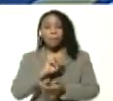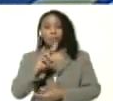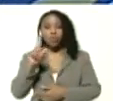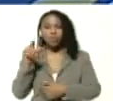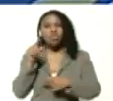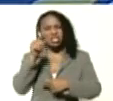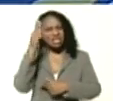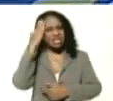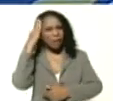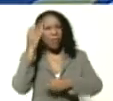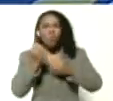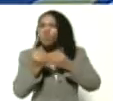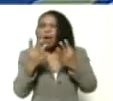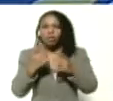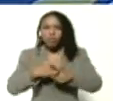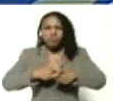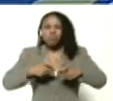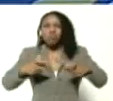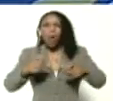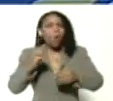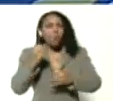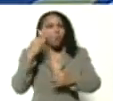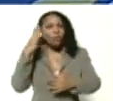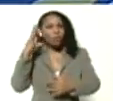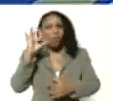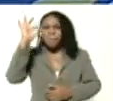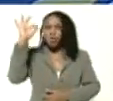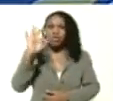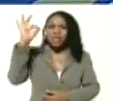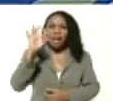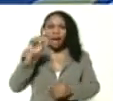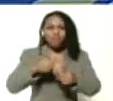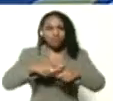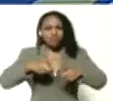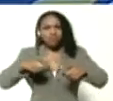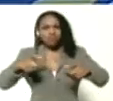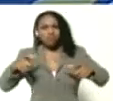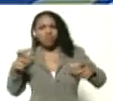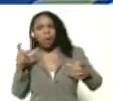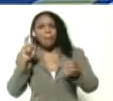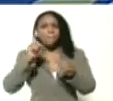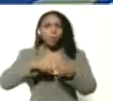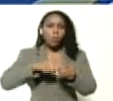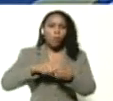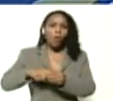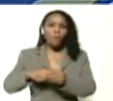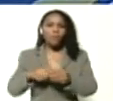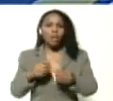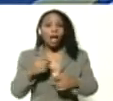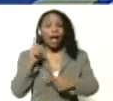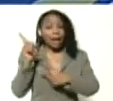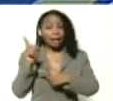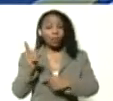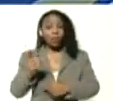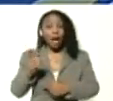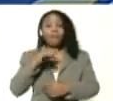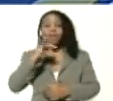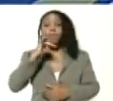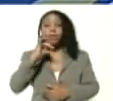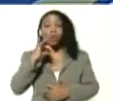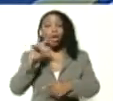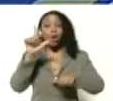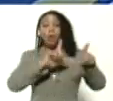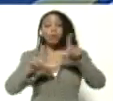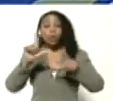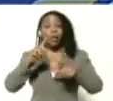la tasa de escolaridad. Atención. Estos son datos que los laboratorios